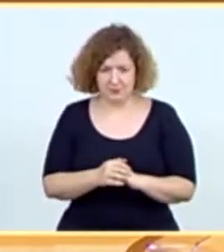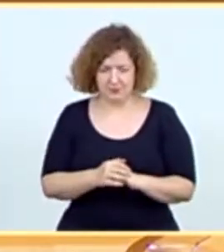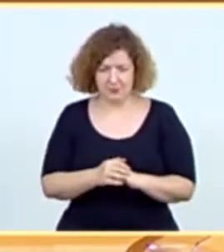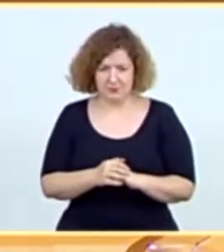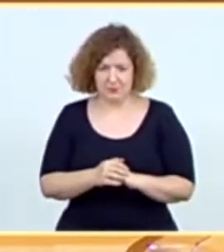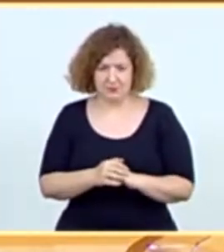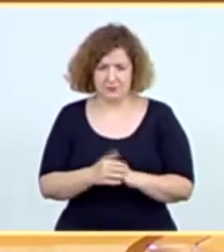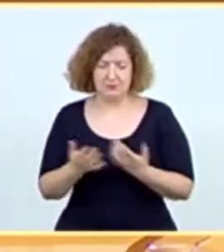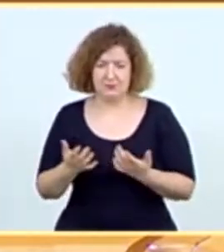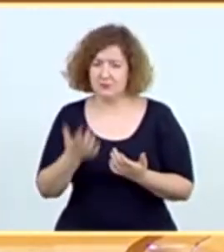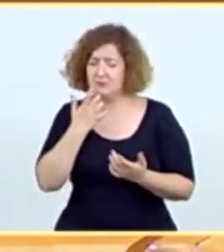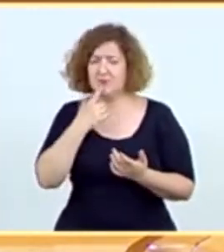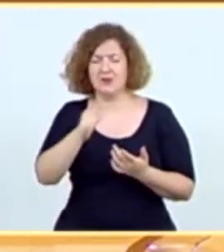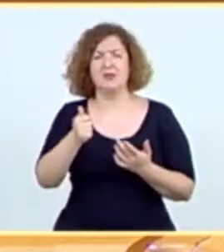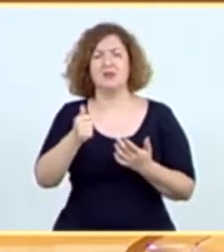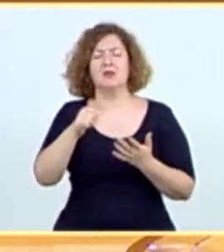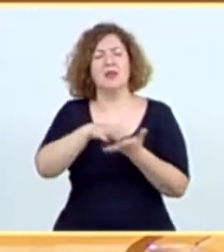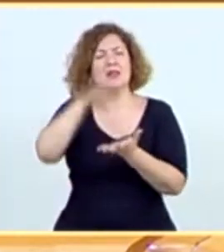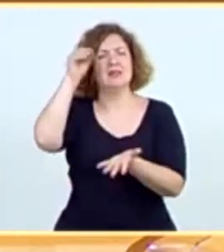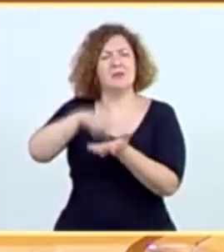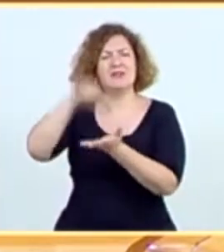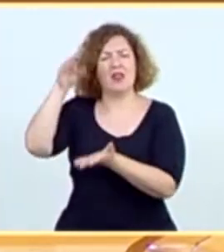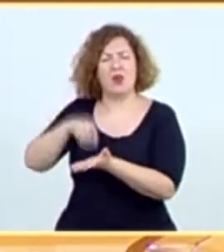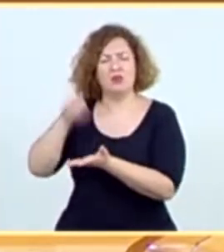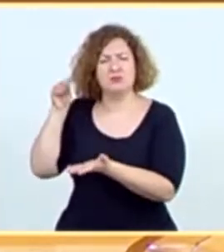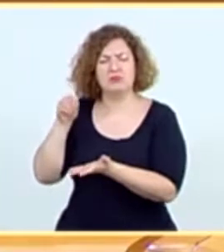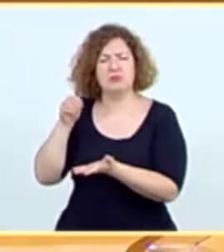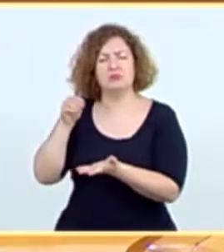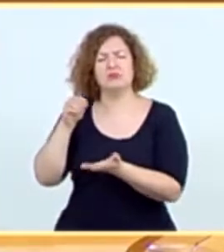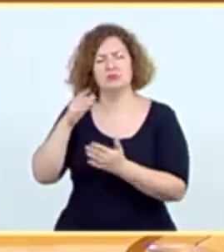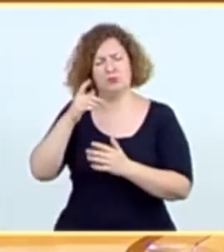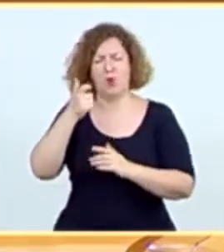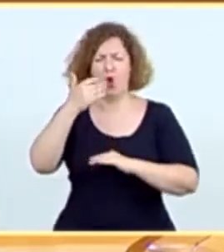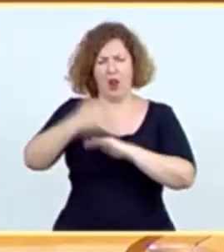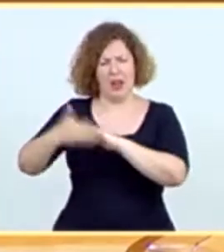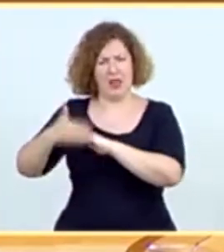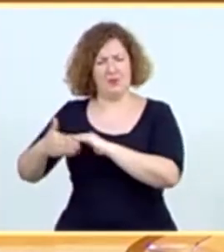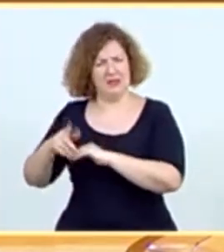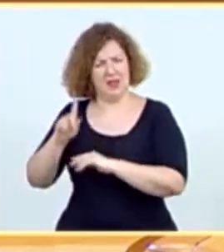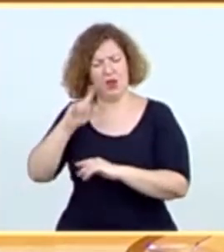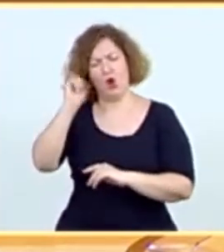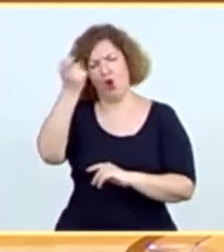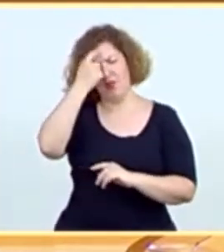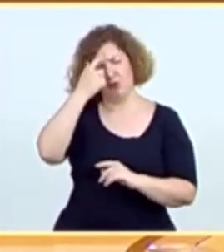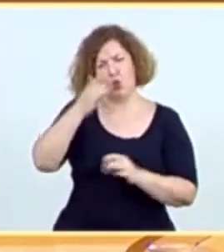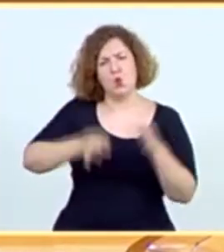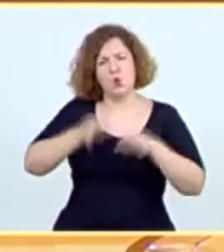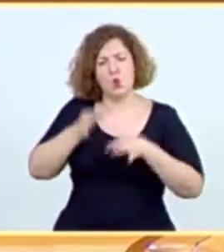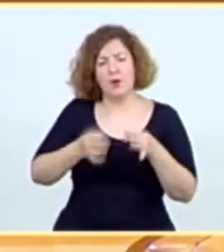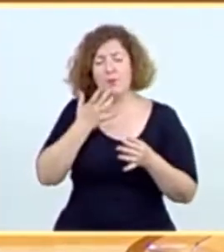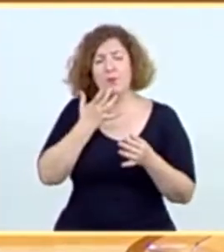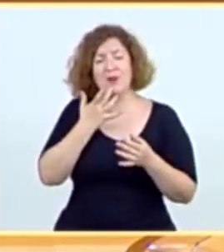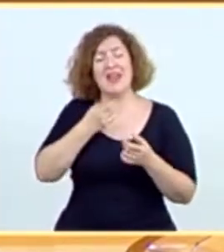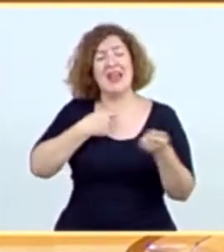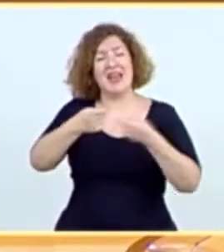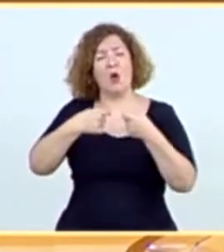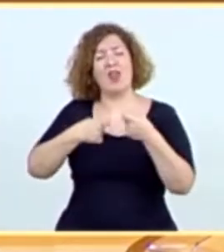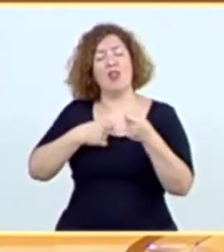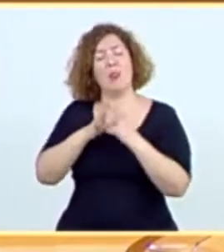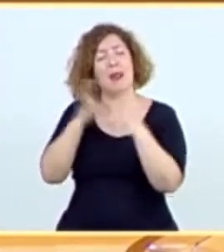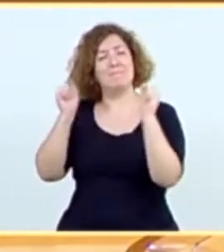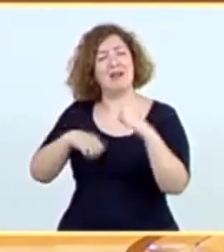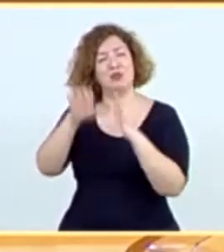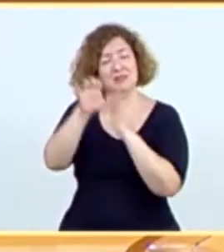ha hecho una interpretación restrictiva de algunos conceptos jurídicos. Por ejemplo, en la negociación del pacto estatutario estuvo encima de la mesa